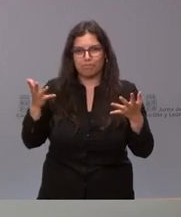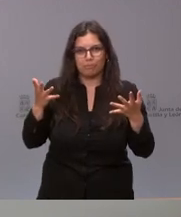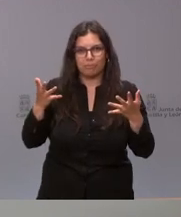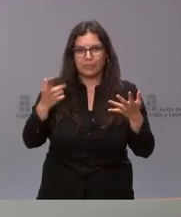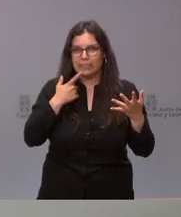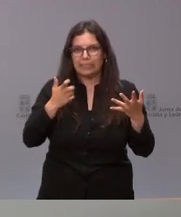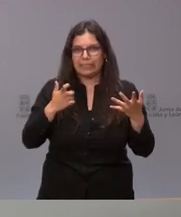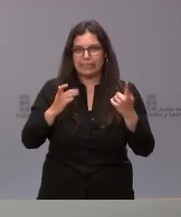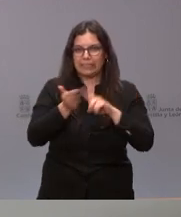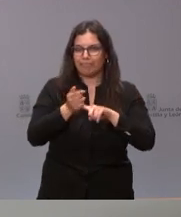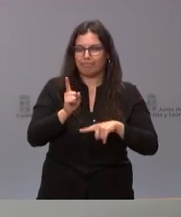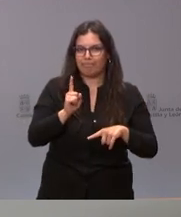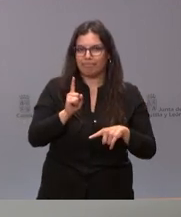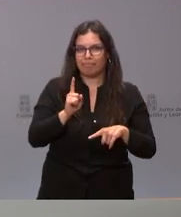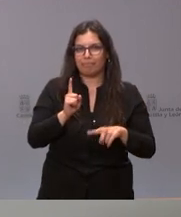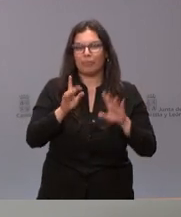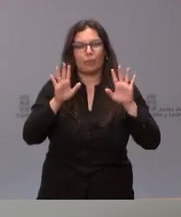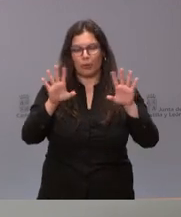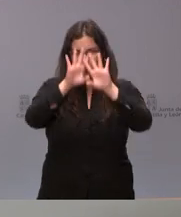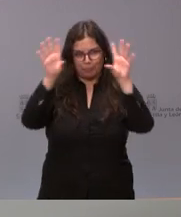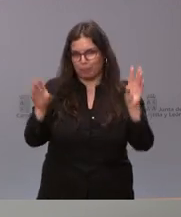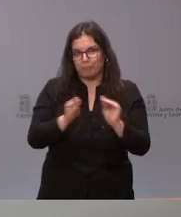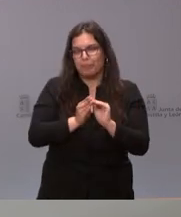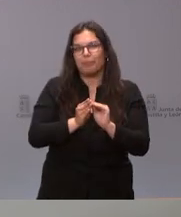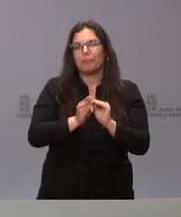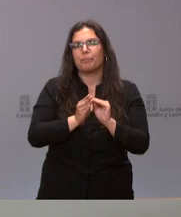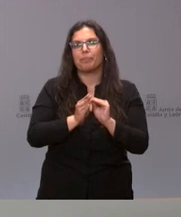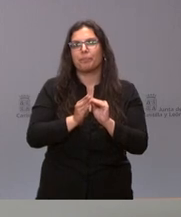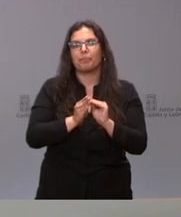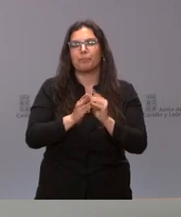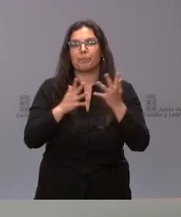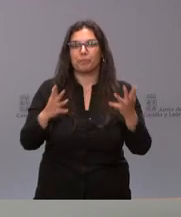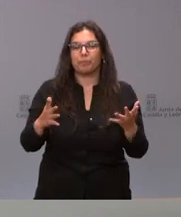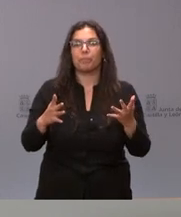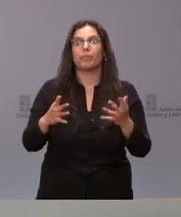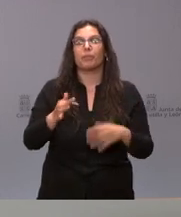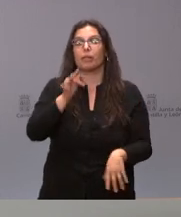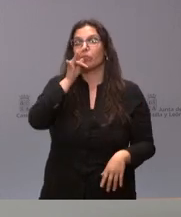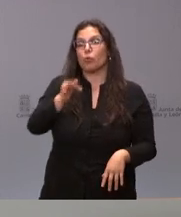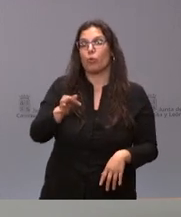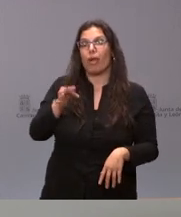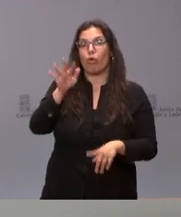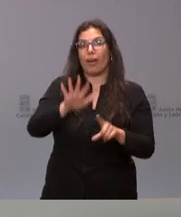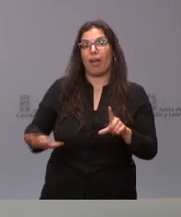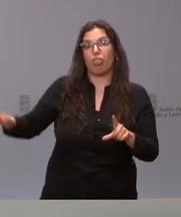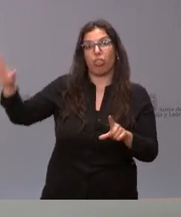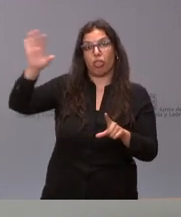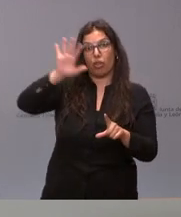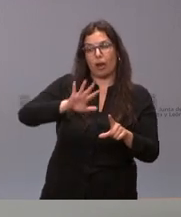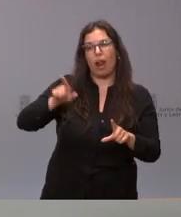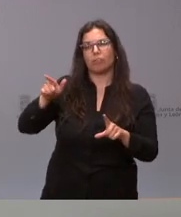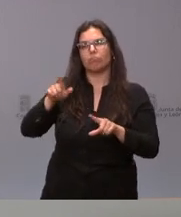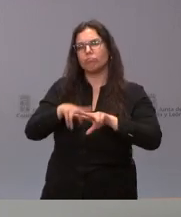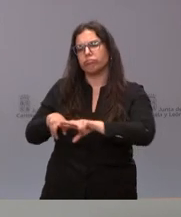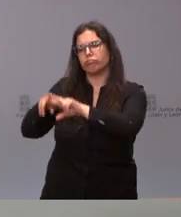dificultad para encontrarlo. Pero, en síntesis, es que reunido el jurado nacional que evalúa